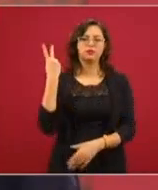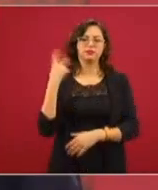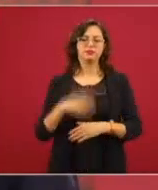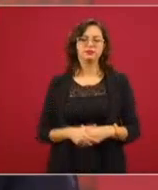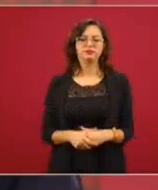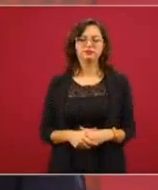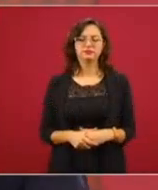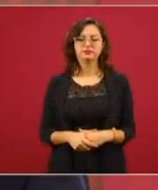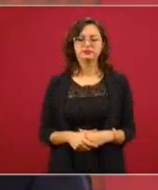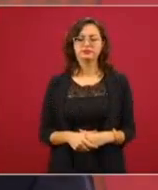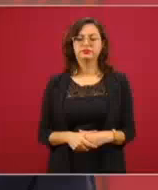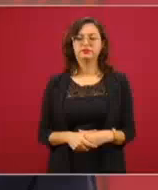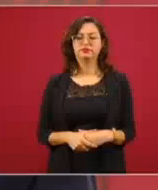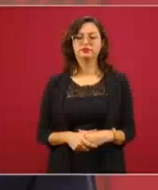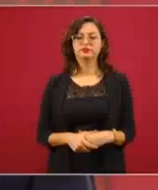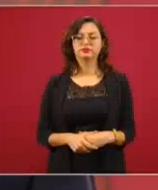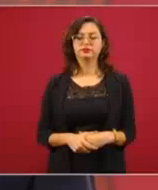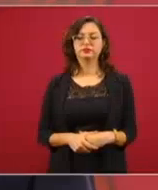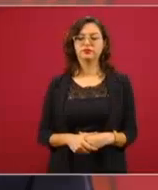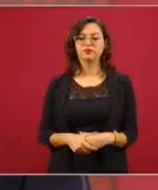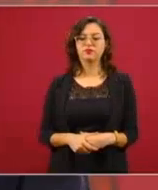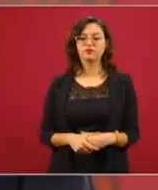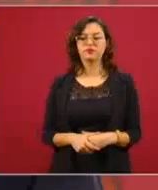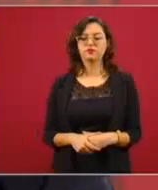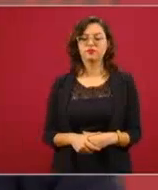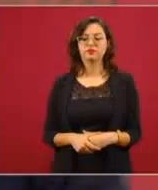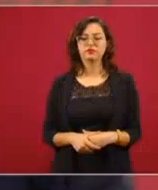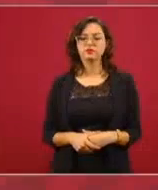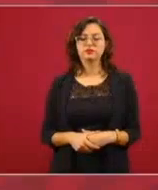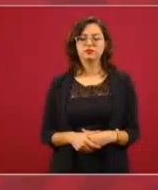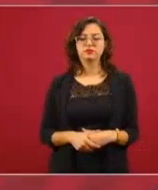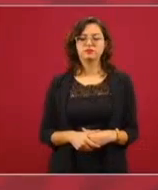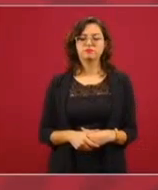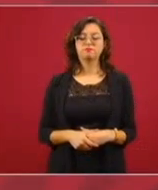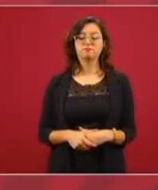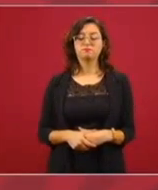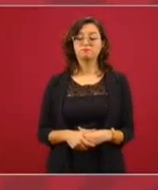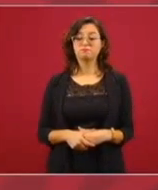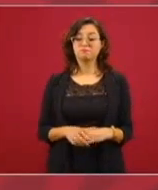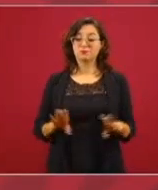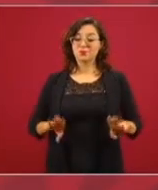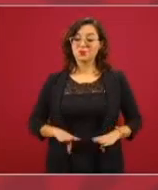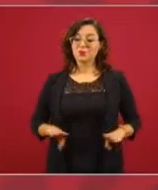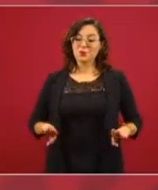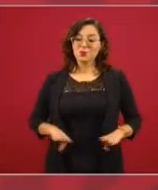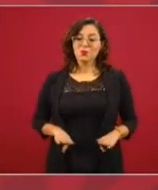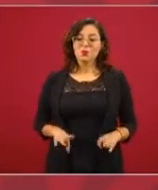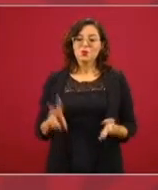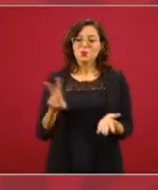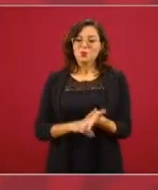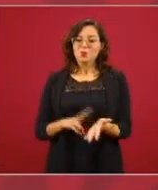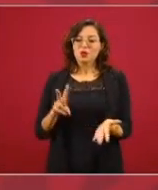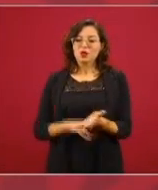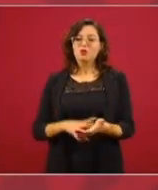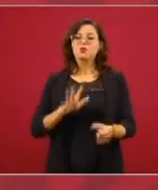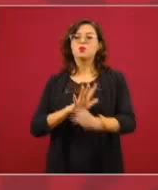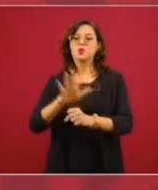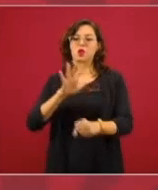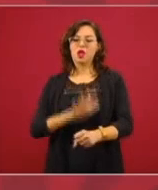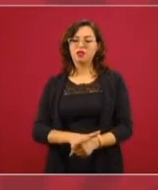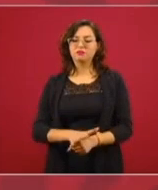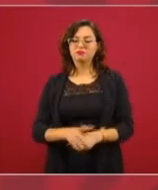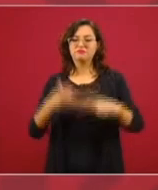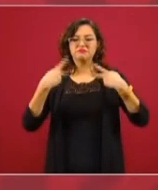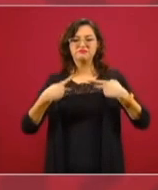ese valor que es la honestidad, nuestro